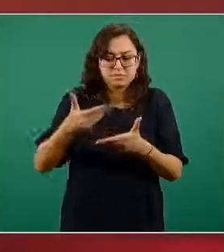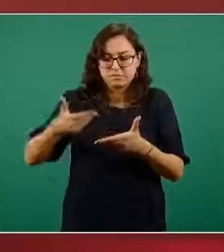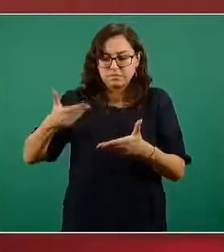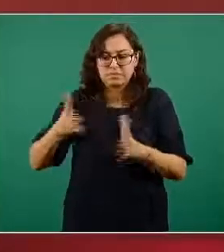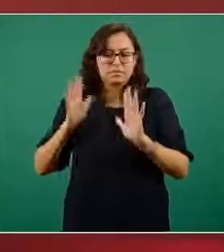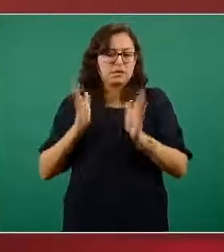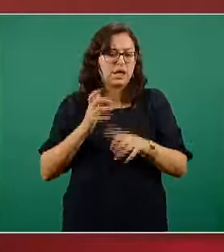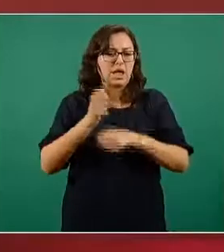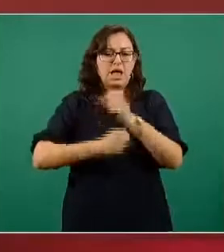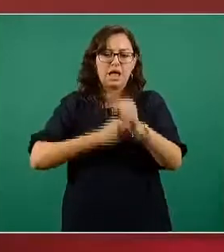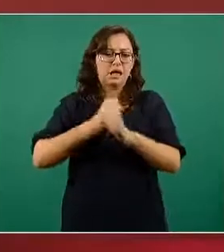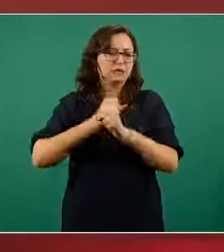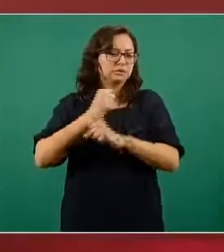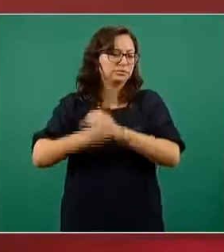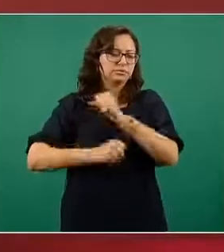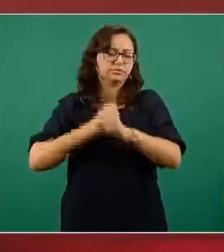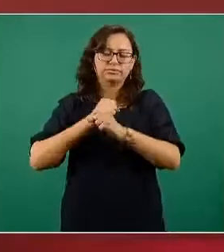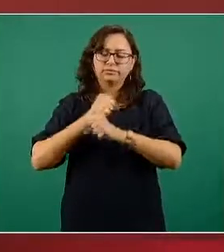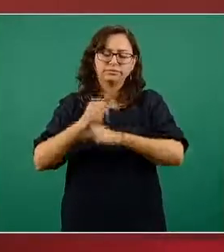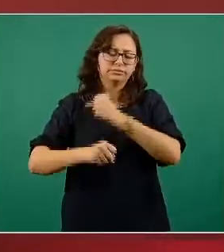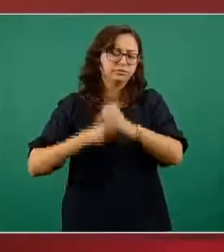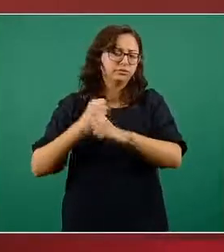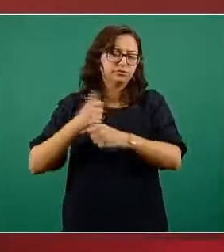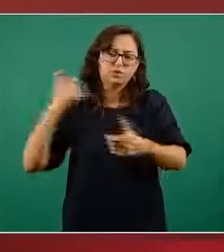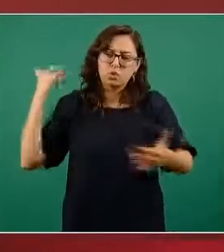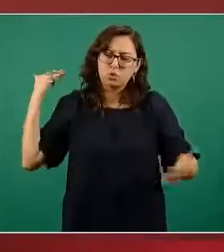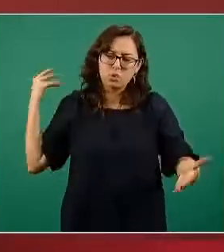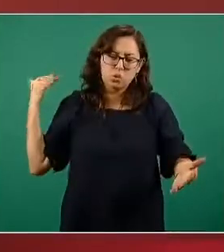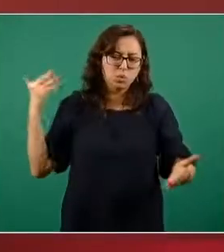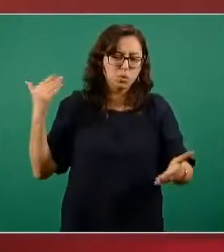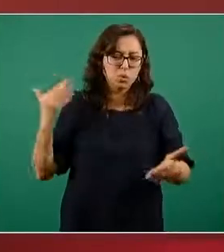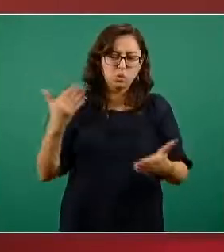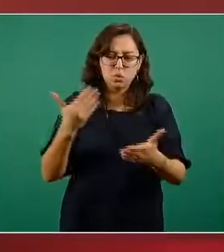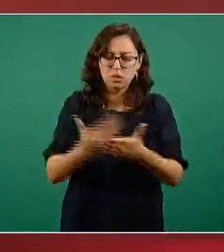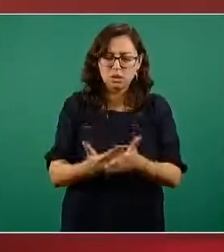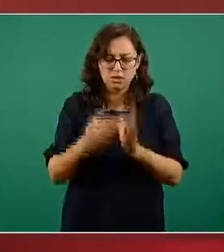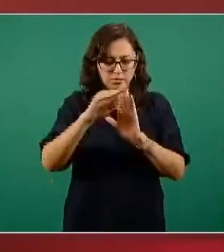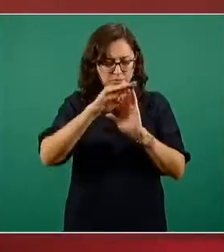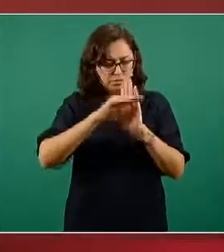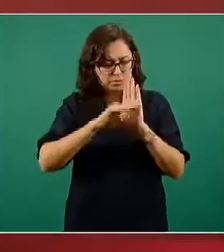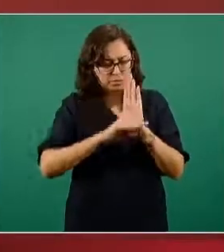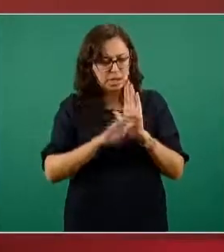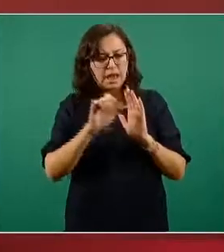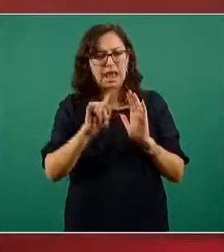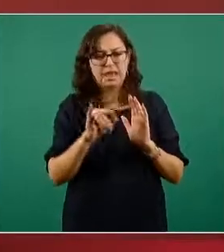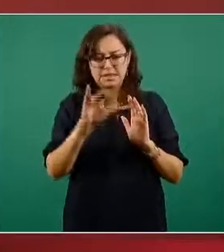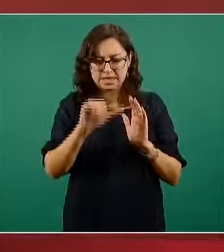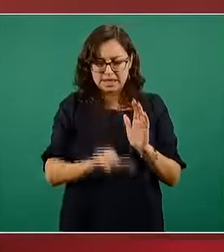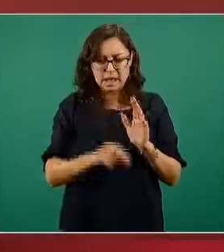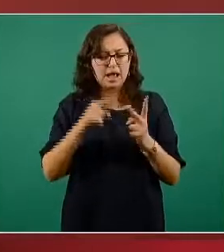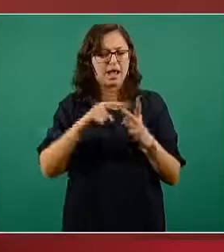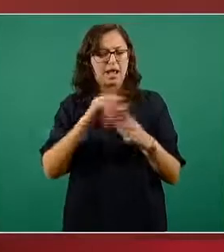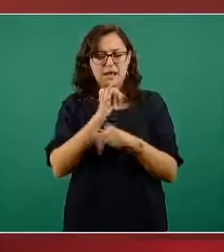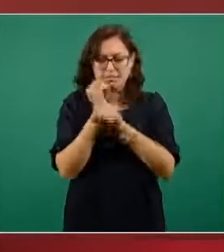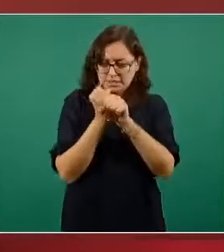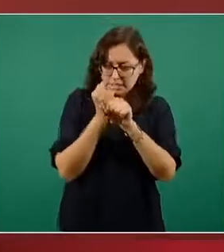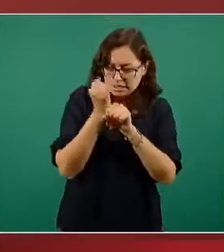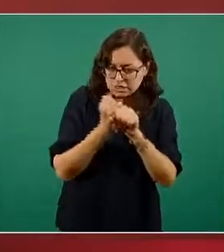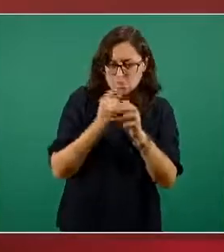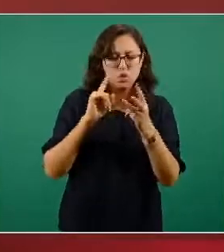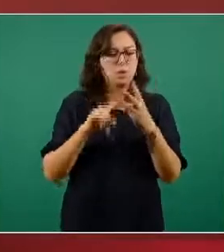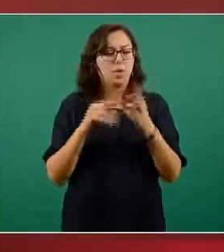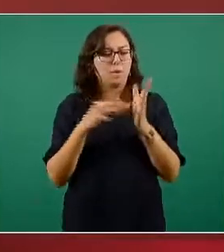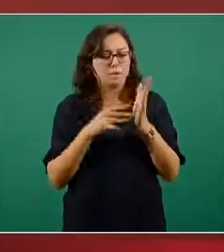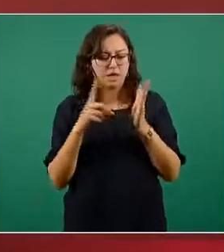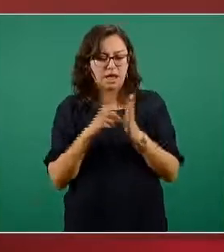décadas de desarrollo de los estándares éticos y metodológicos de investigación se consideran